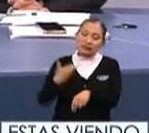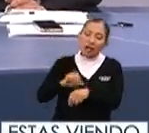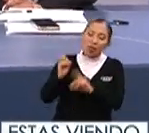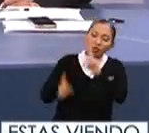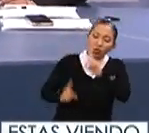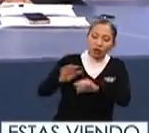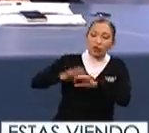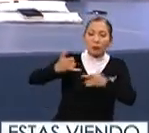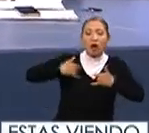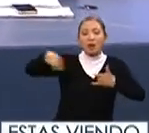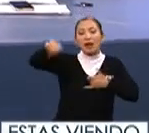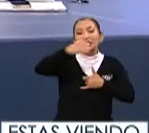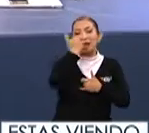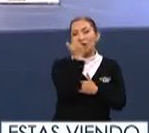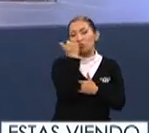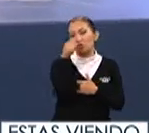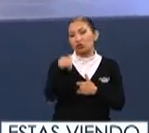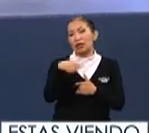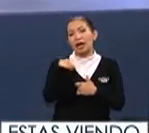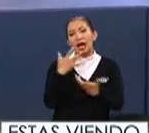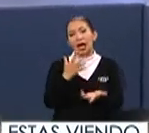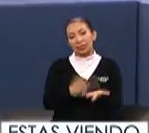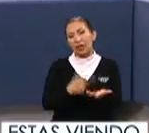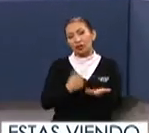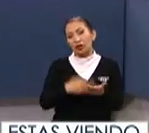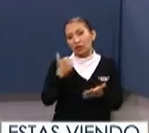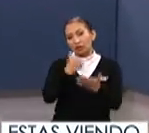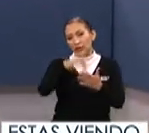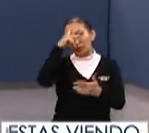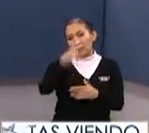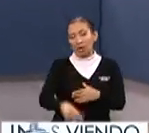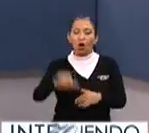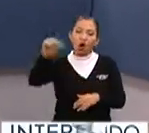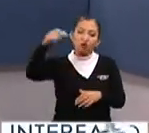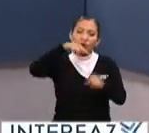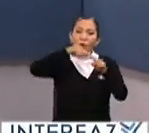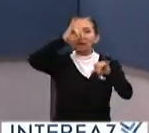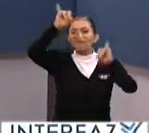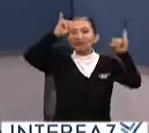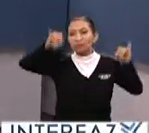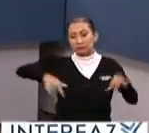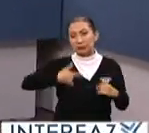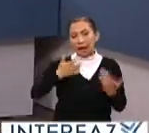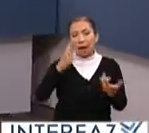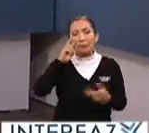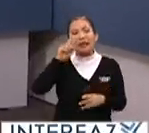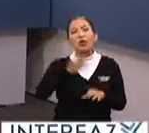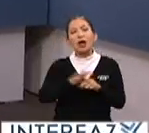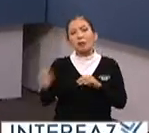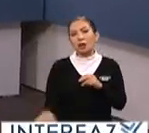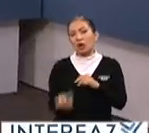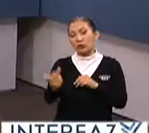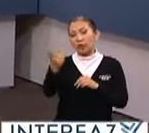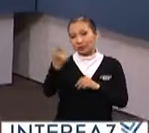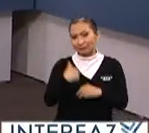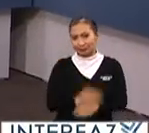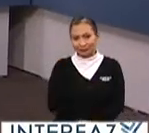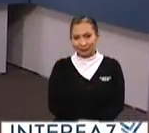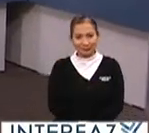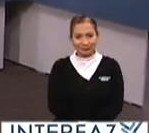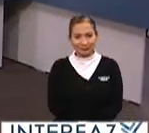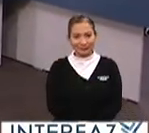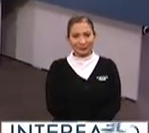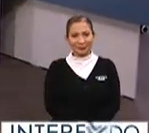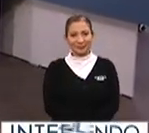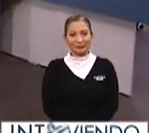dudas de los jóvenes estudiantes que se encuentran por la Ciudad de México y otros rincones. Así que vamos a ver qué es lo que nos preguntan, si te parece bien. Vamos.